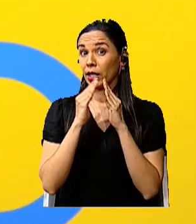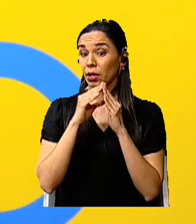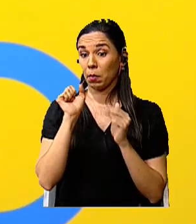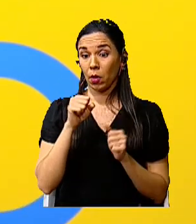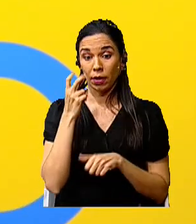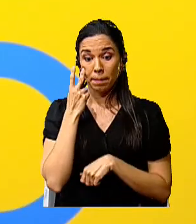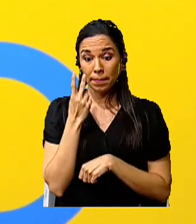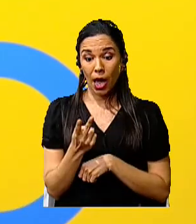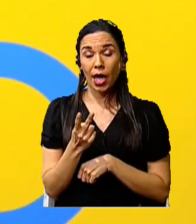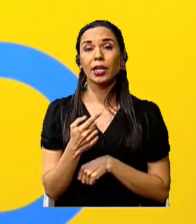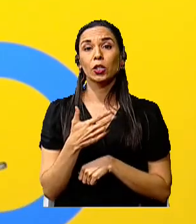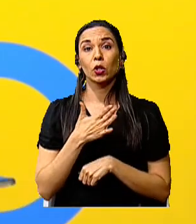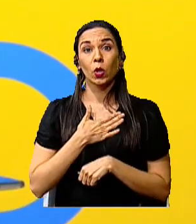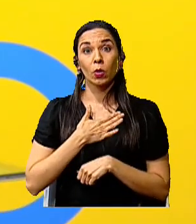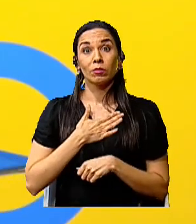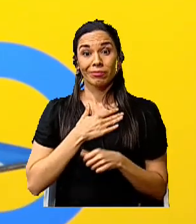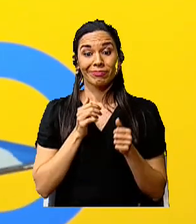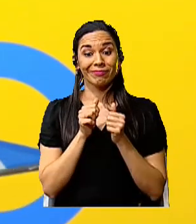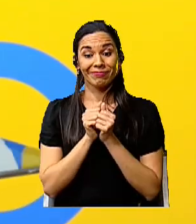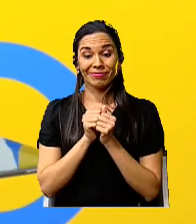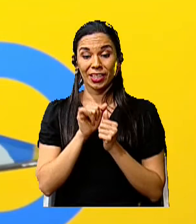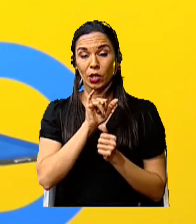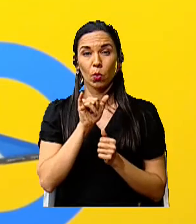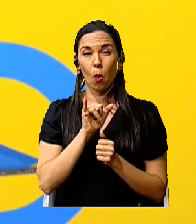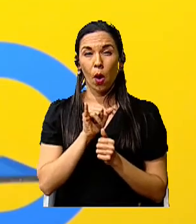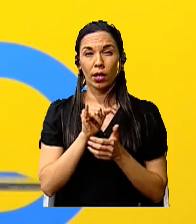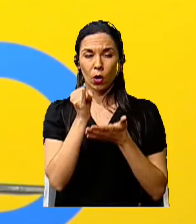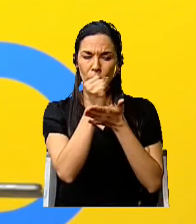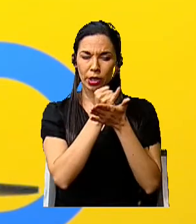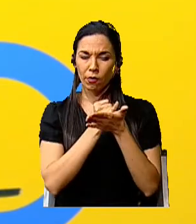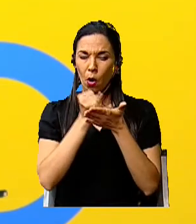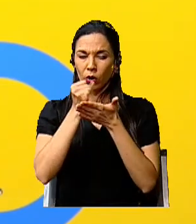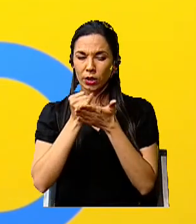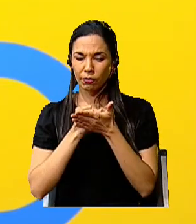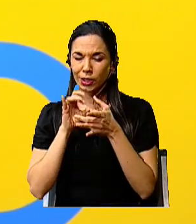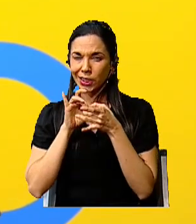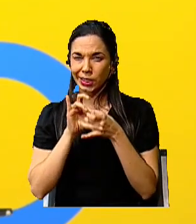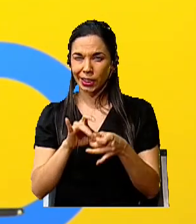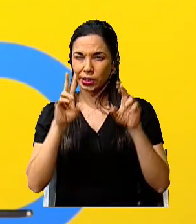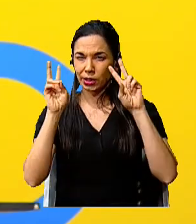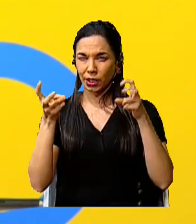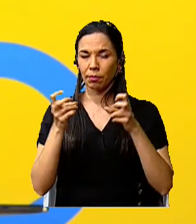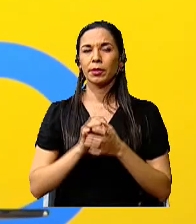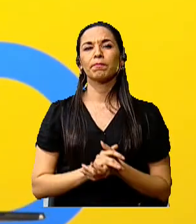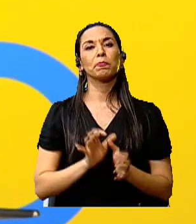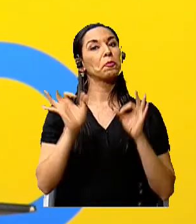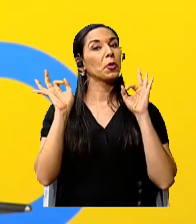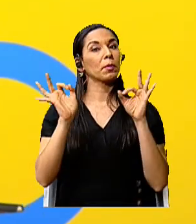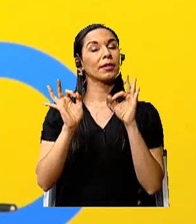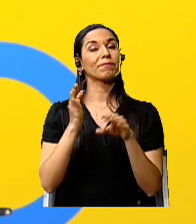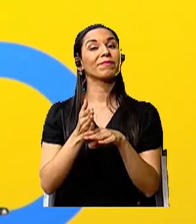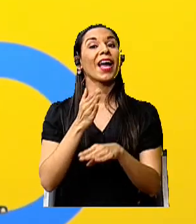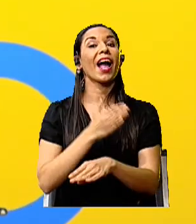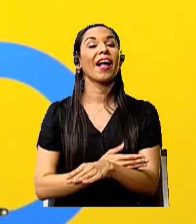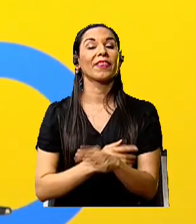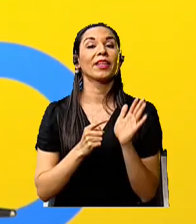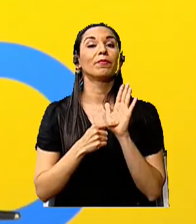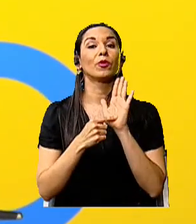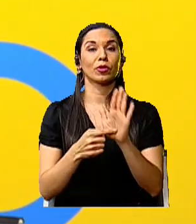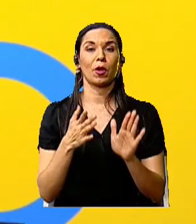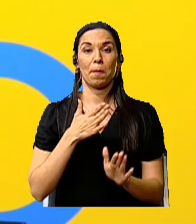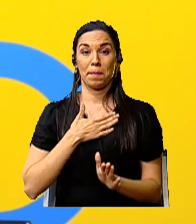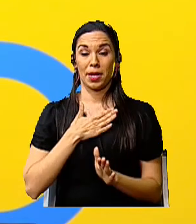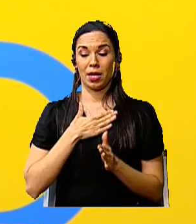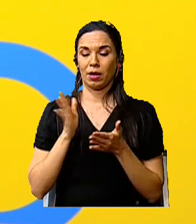ir haciendo conmigo unos dibujos. Muy bien, entonces, antes voy a mostrarles mi